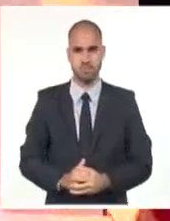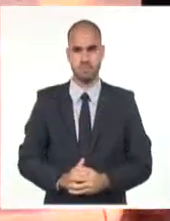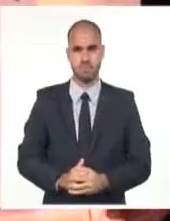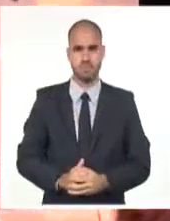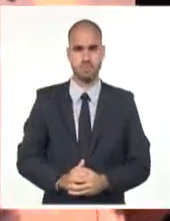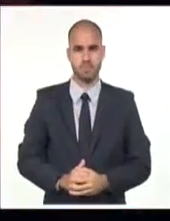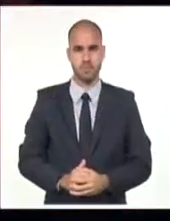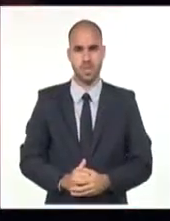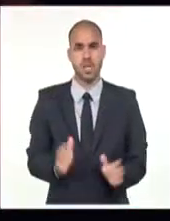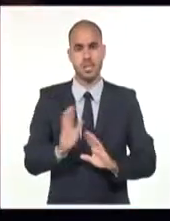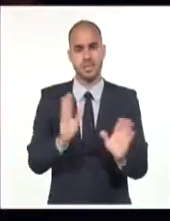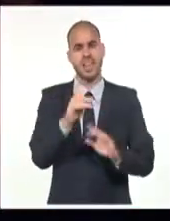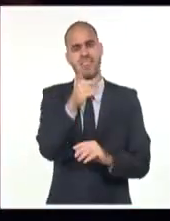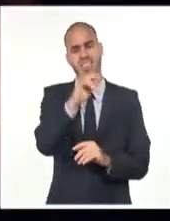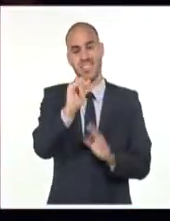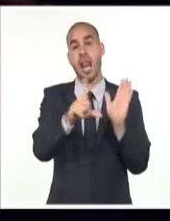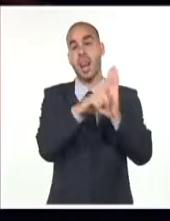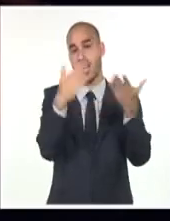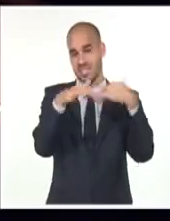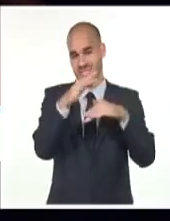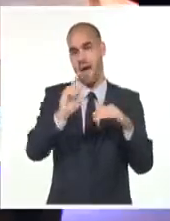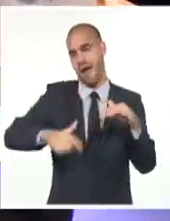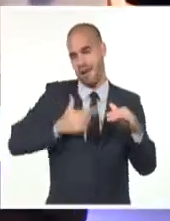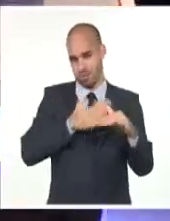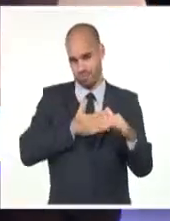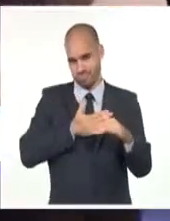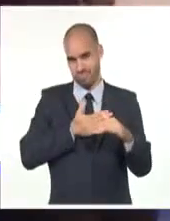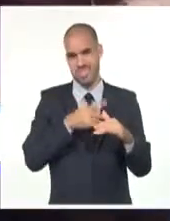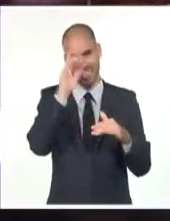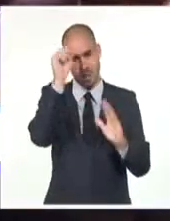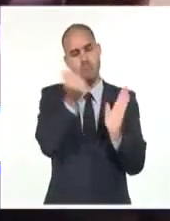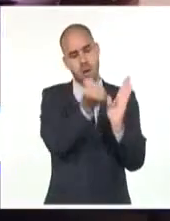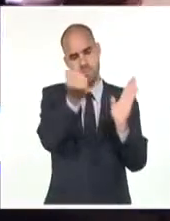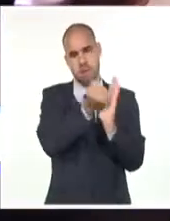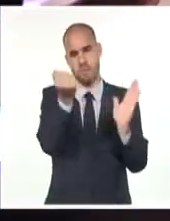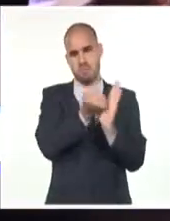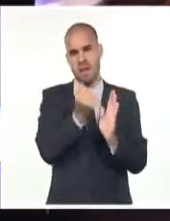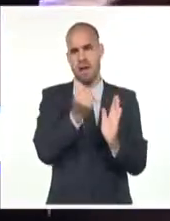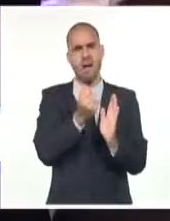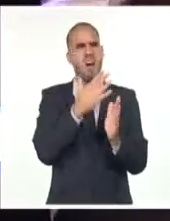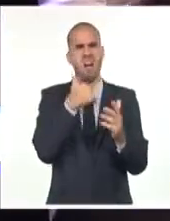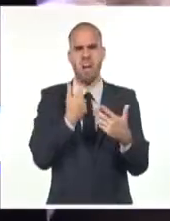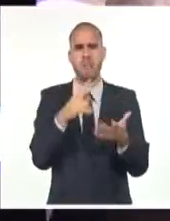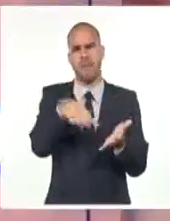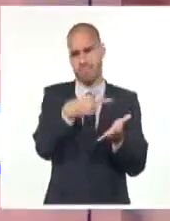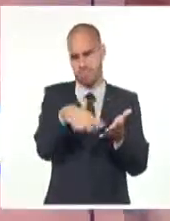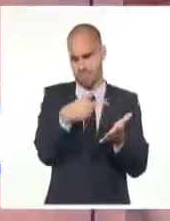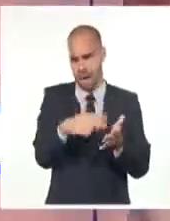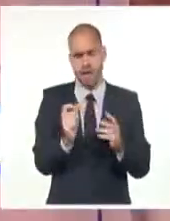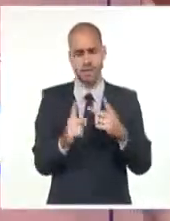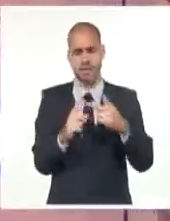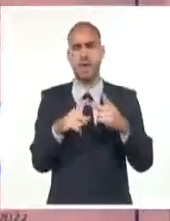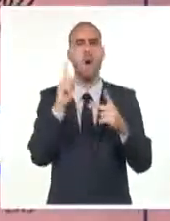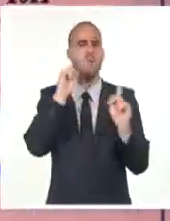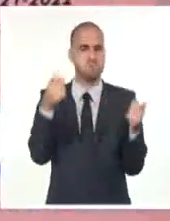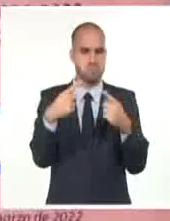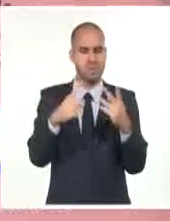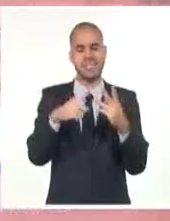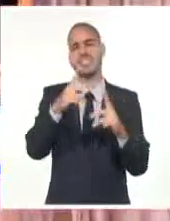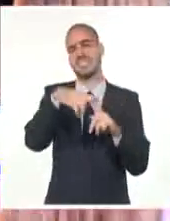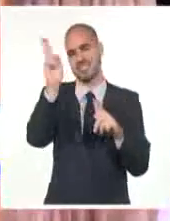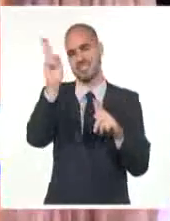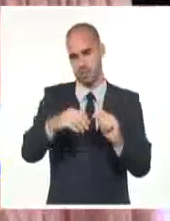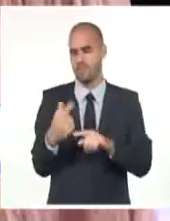Egresan 16 licenciados en arte en las especialidades de danza folclórica, música y teatro, y grupos como